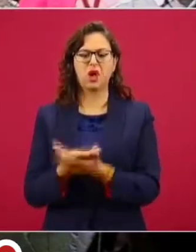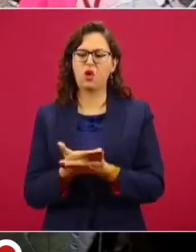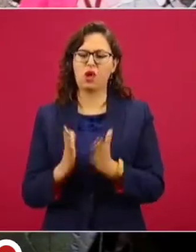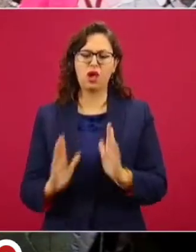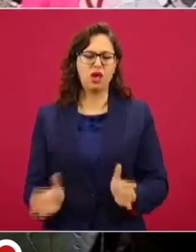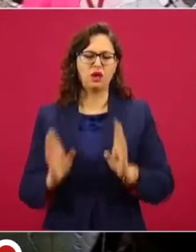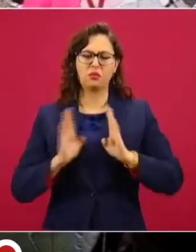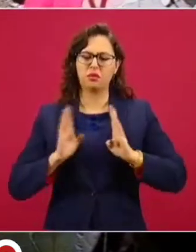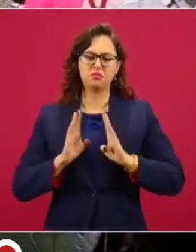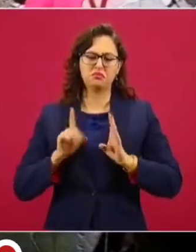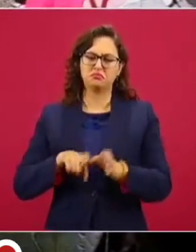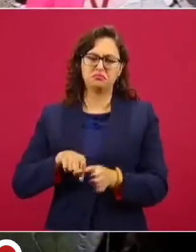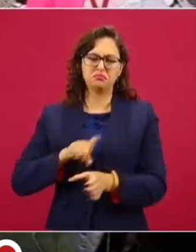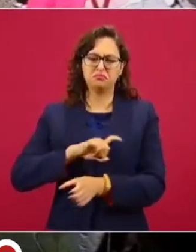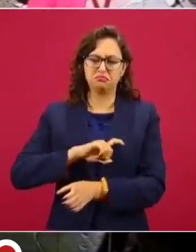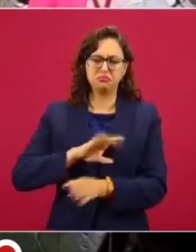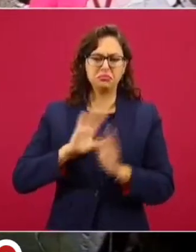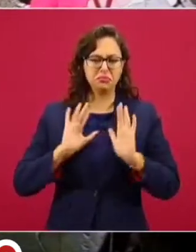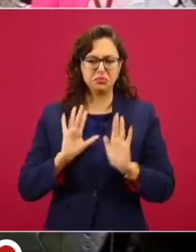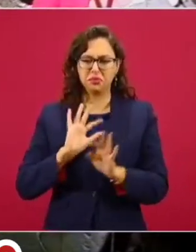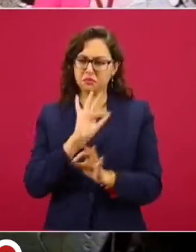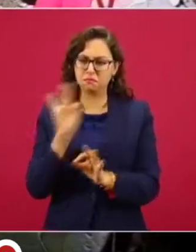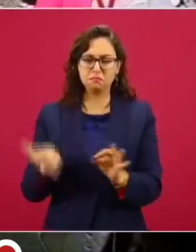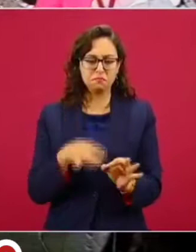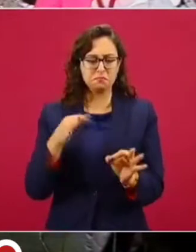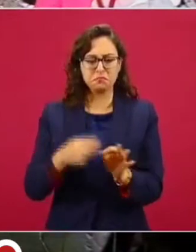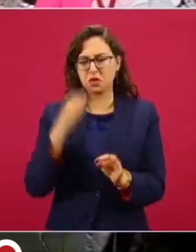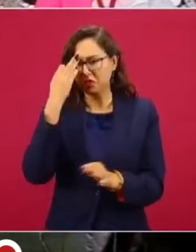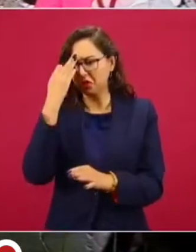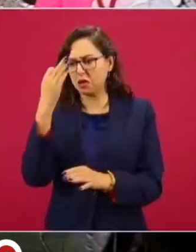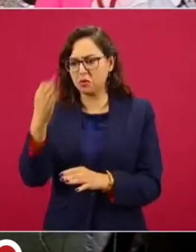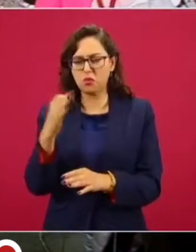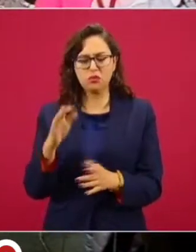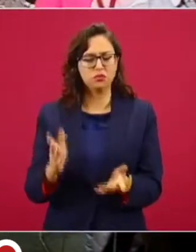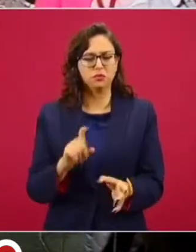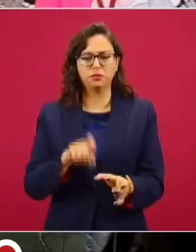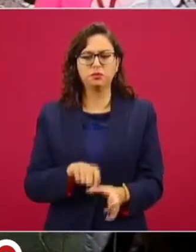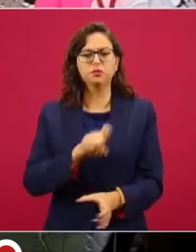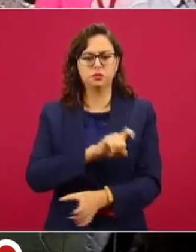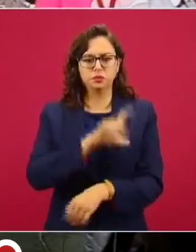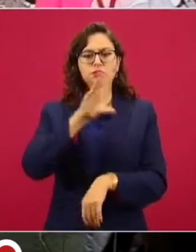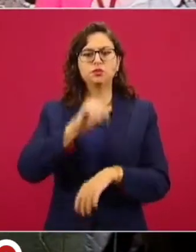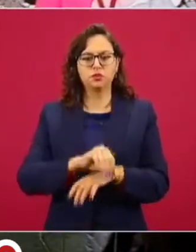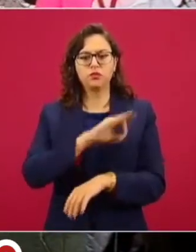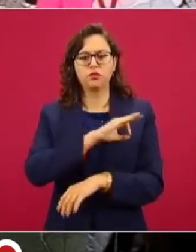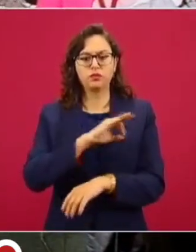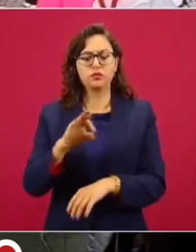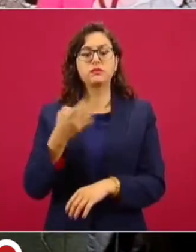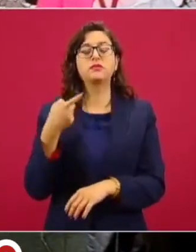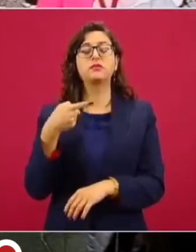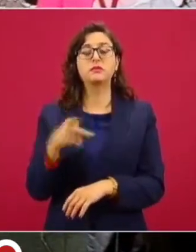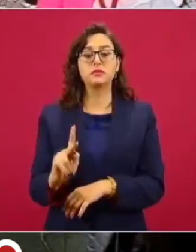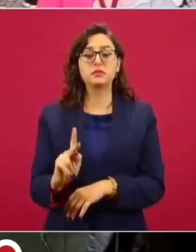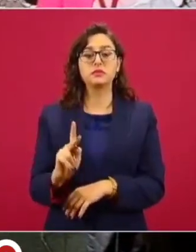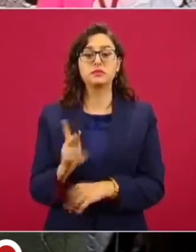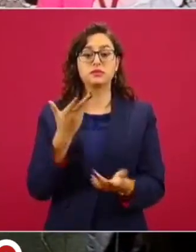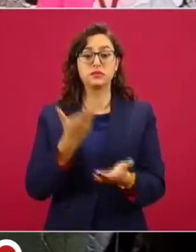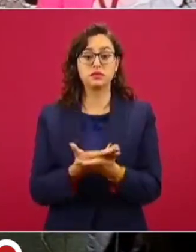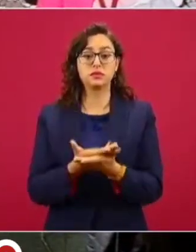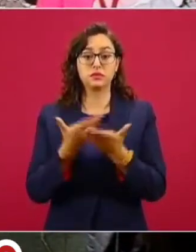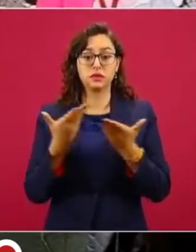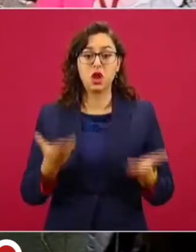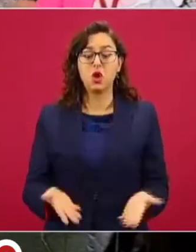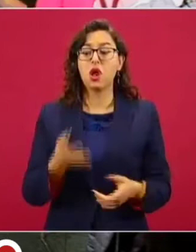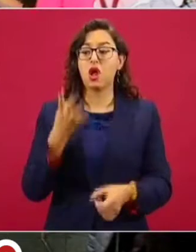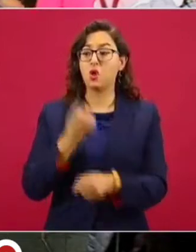En su momento se retiraron por haber cumplido con el tiempo señalado en la ley, sin embargo, y con la efervescencia de la